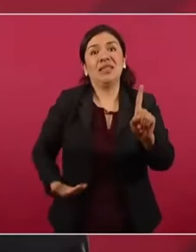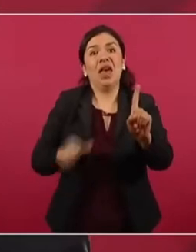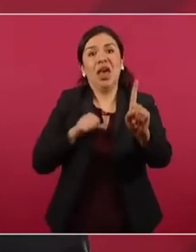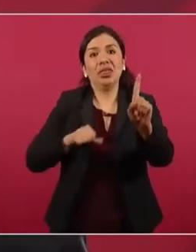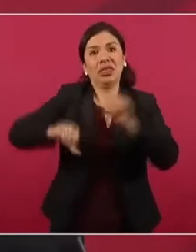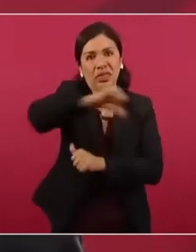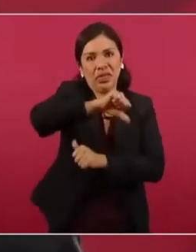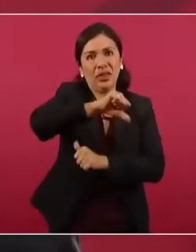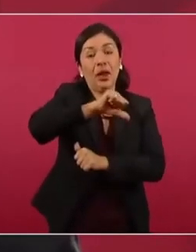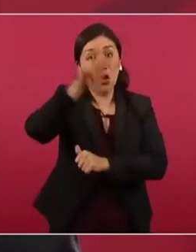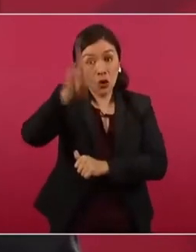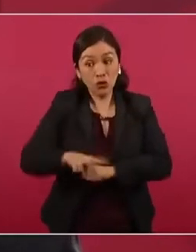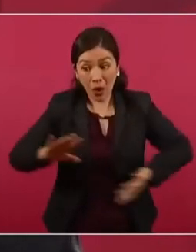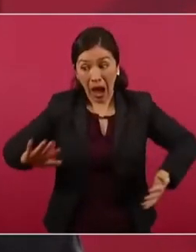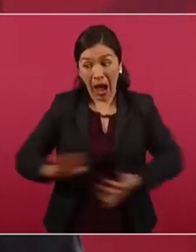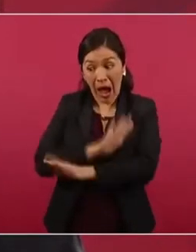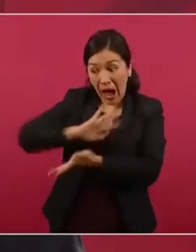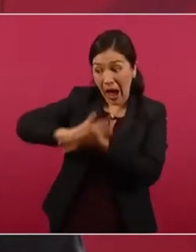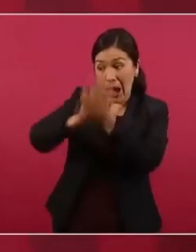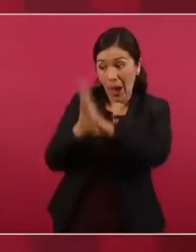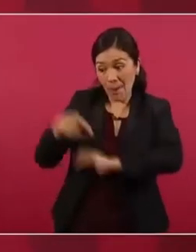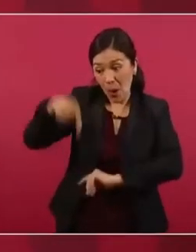no en la transformación del país.